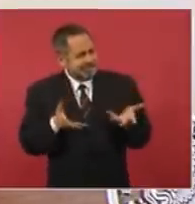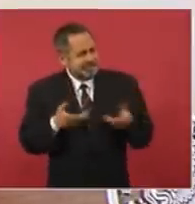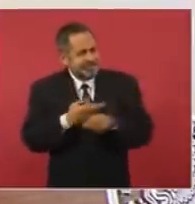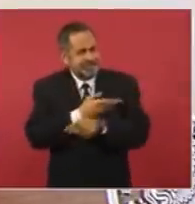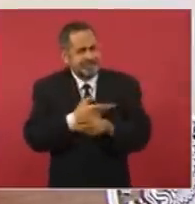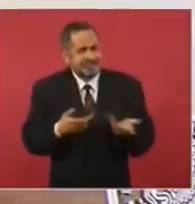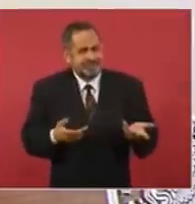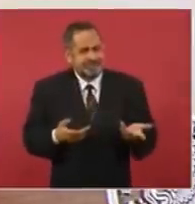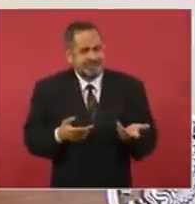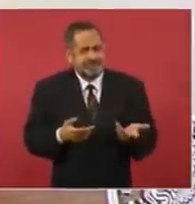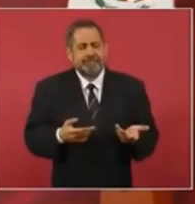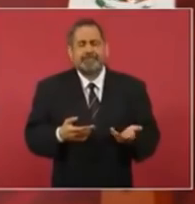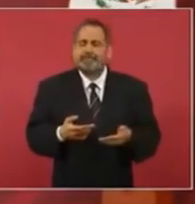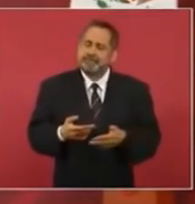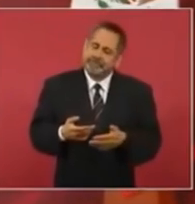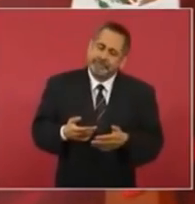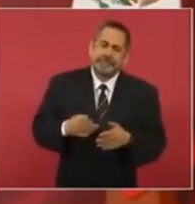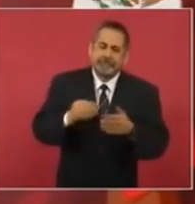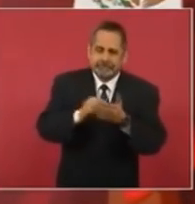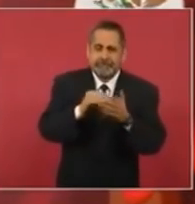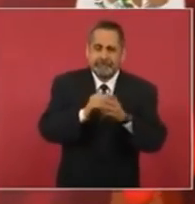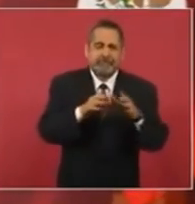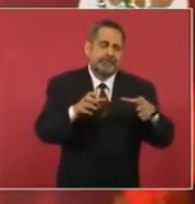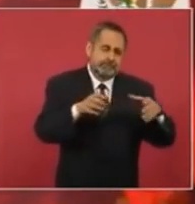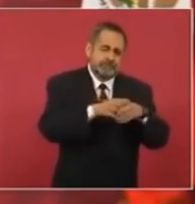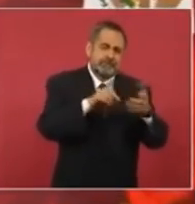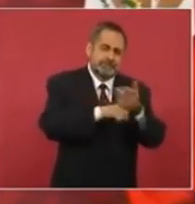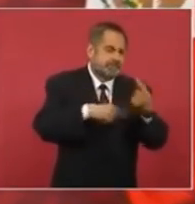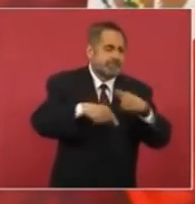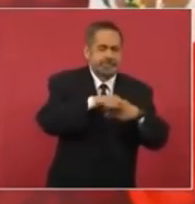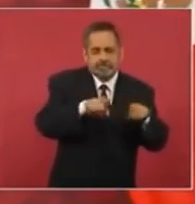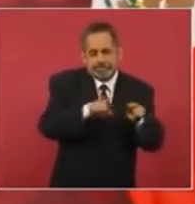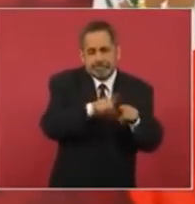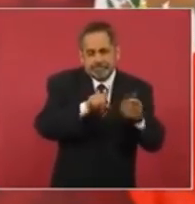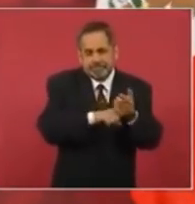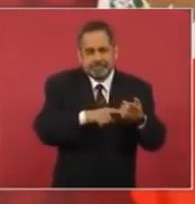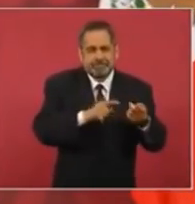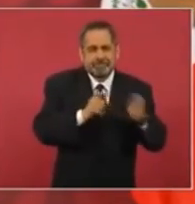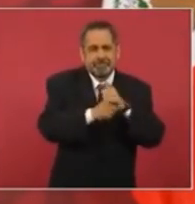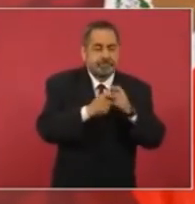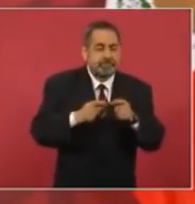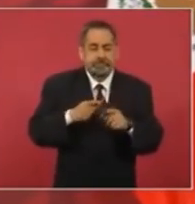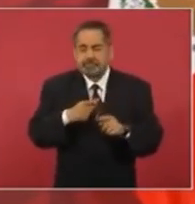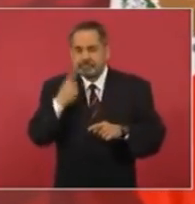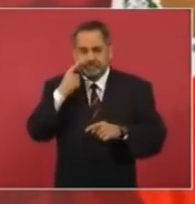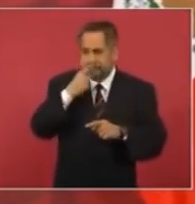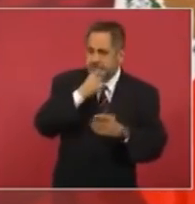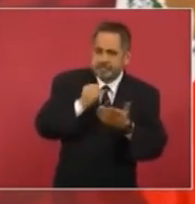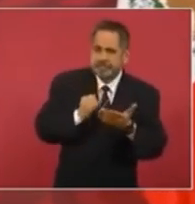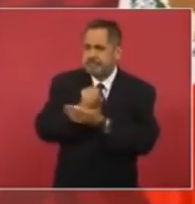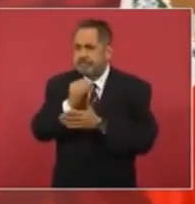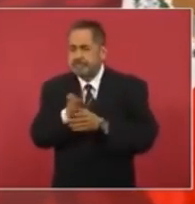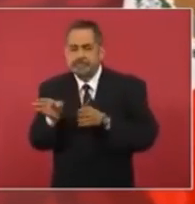Tiene que ver también con esta situación que estamos viviendo, de definiciones.